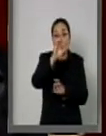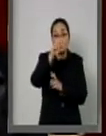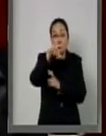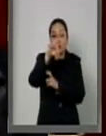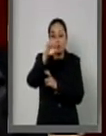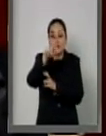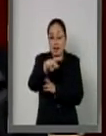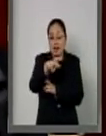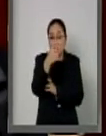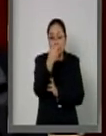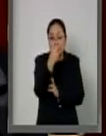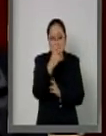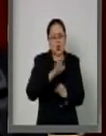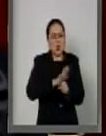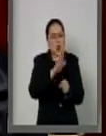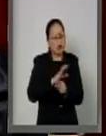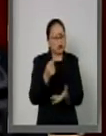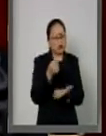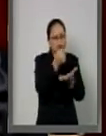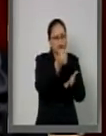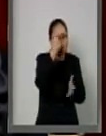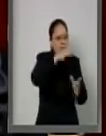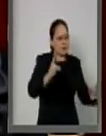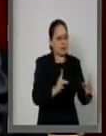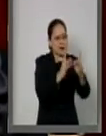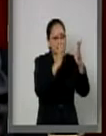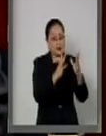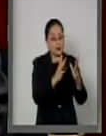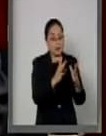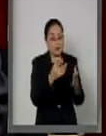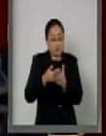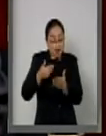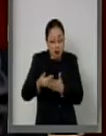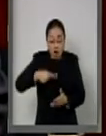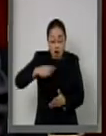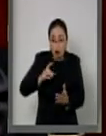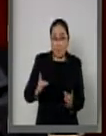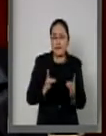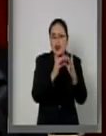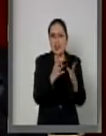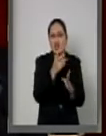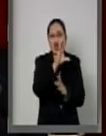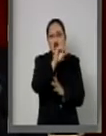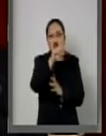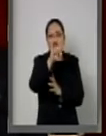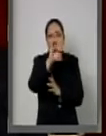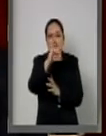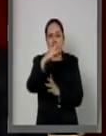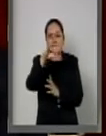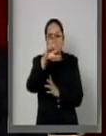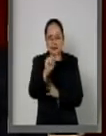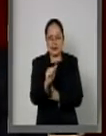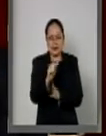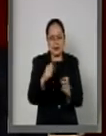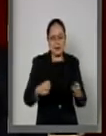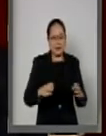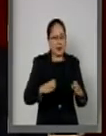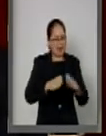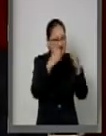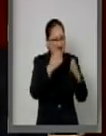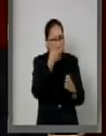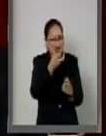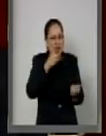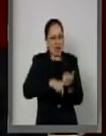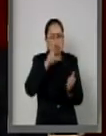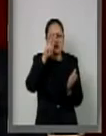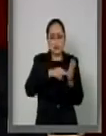un fondo de contingencia. Nosotros calculamos que lo que se ha erogado ya de ese fondo de contingencia supera los dos mil millones